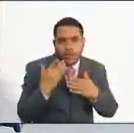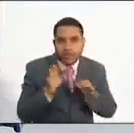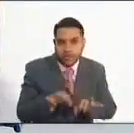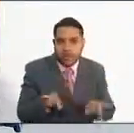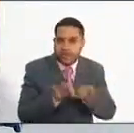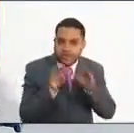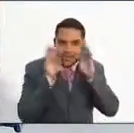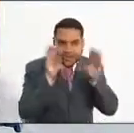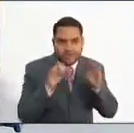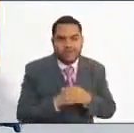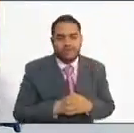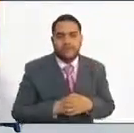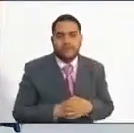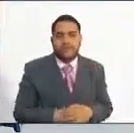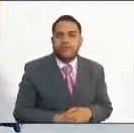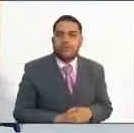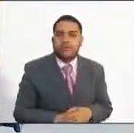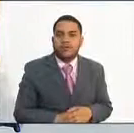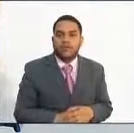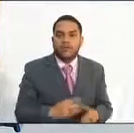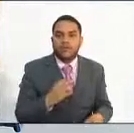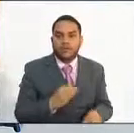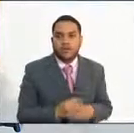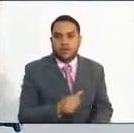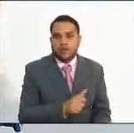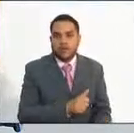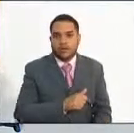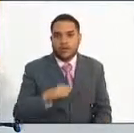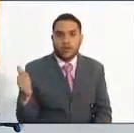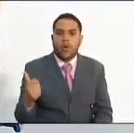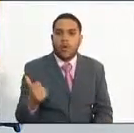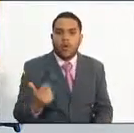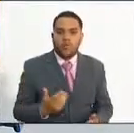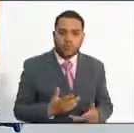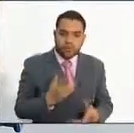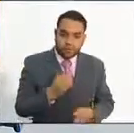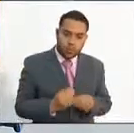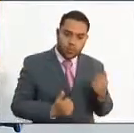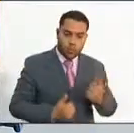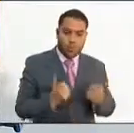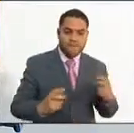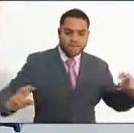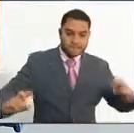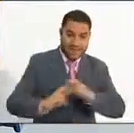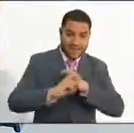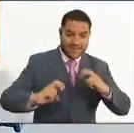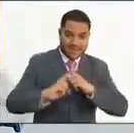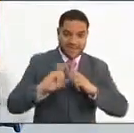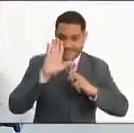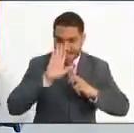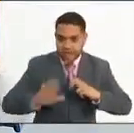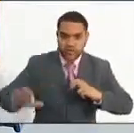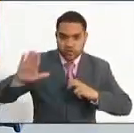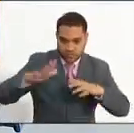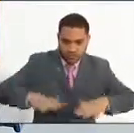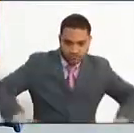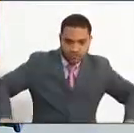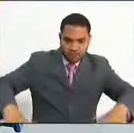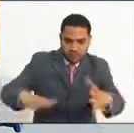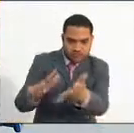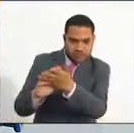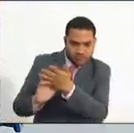esta convocatoria. Otra de las convocatorias a las que me quiero referir es la de parques nacionales. Se están ofertando